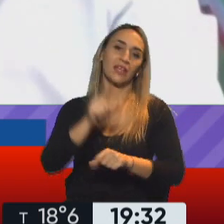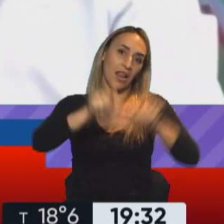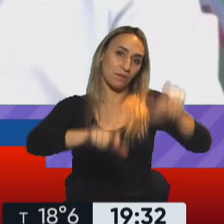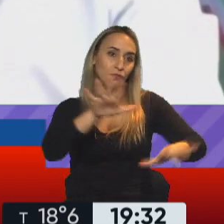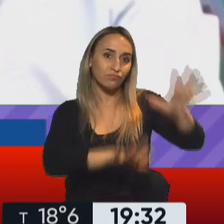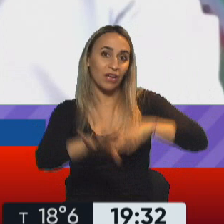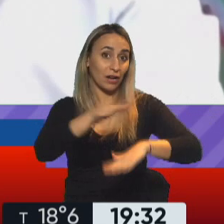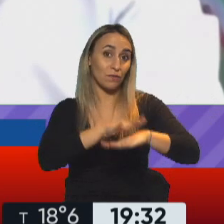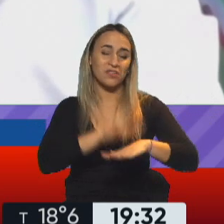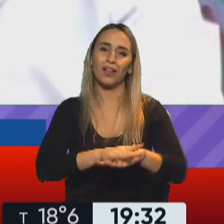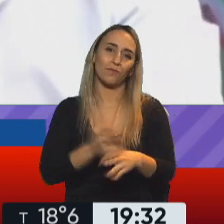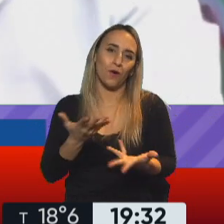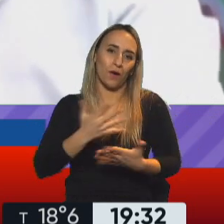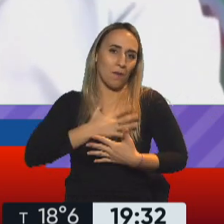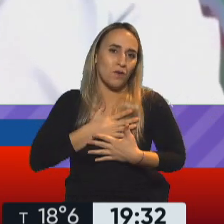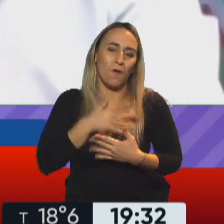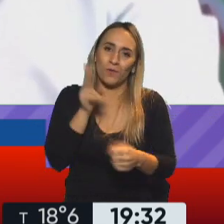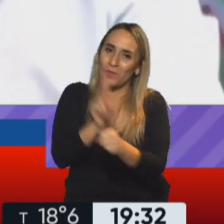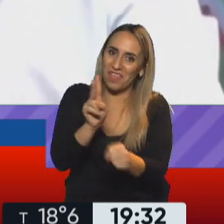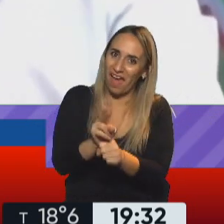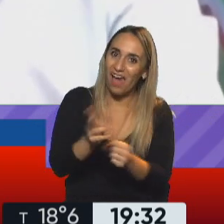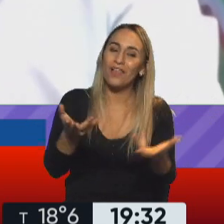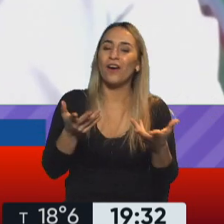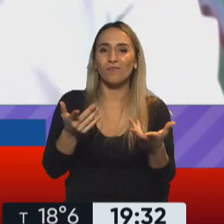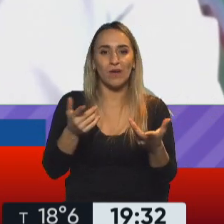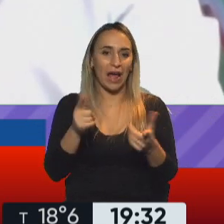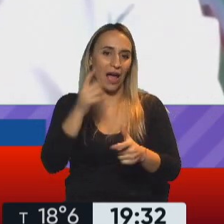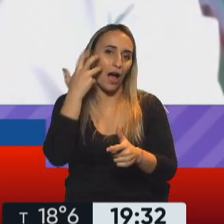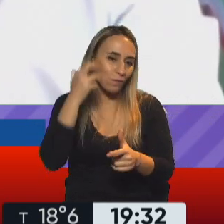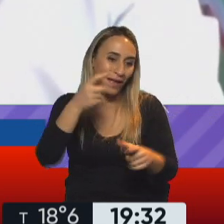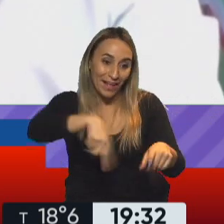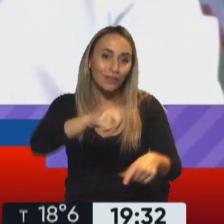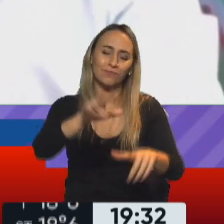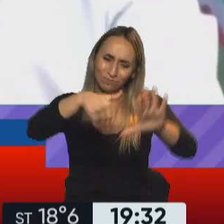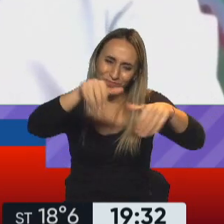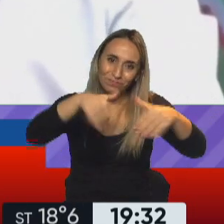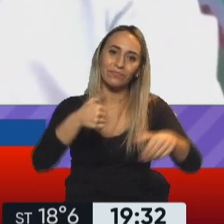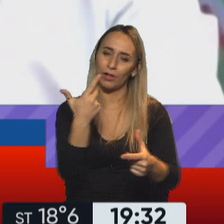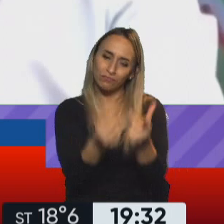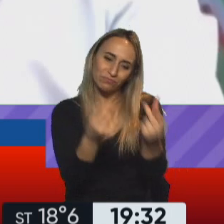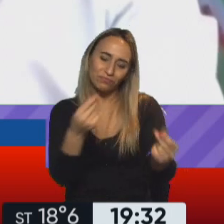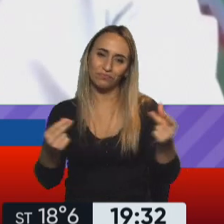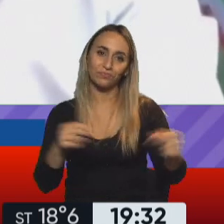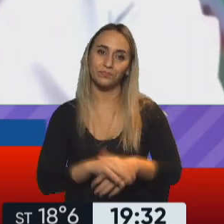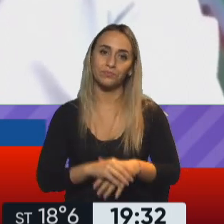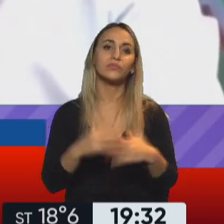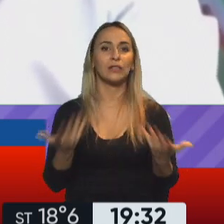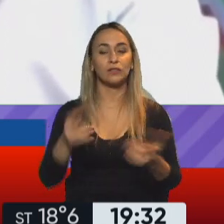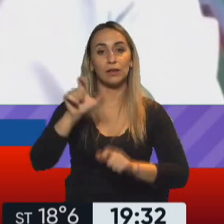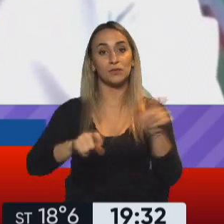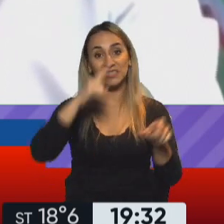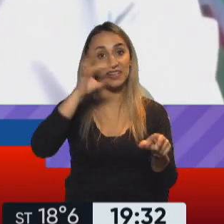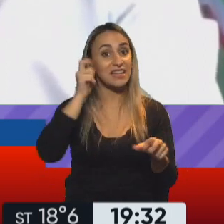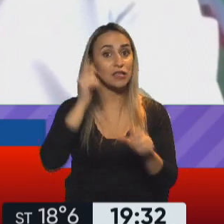con mucho cuidado y con mucho amor, en este caso por los abuelos y las abuelas. Bien, bueno, van entonces sin inscripción mayores de 70 años